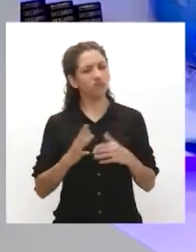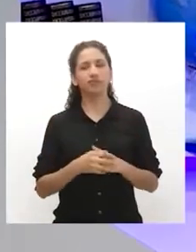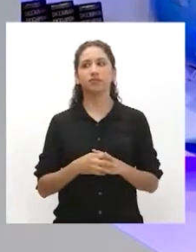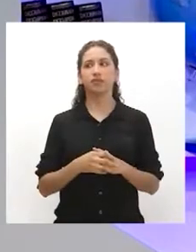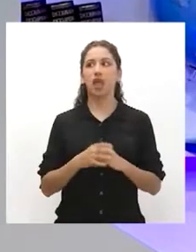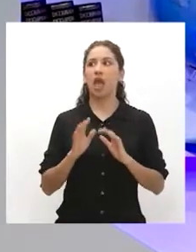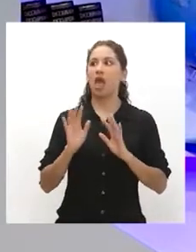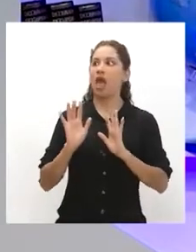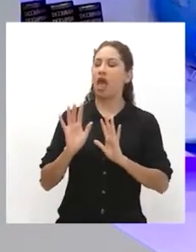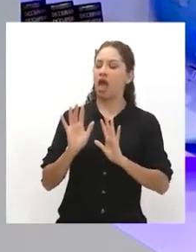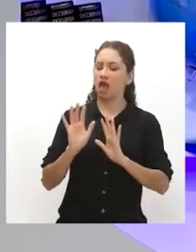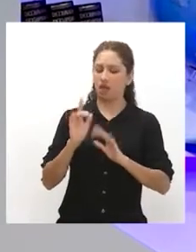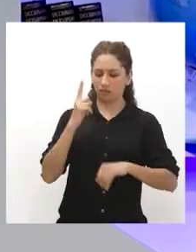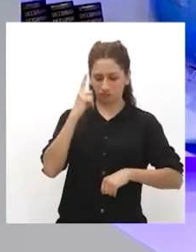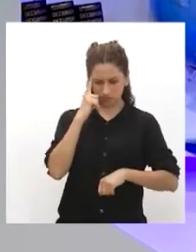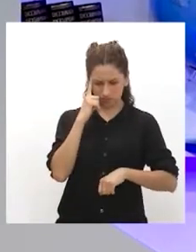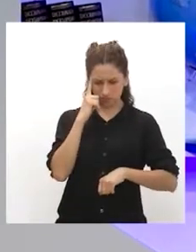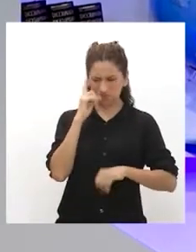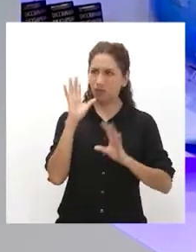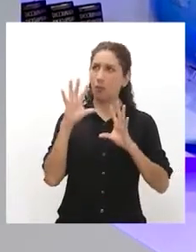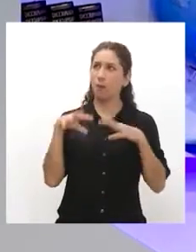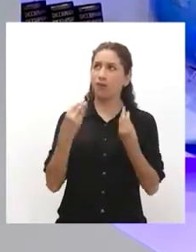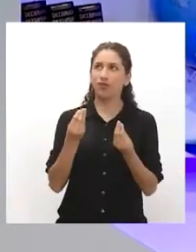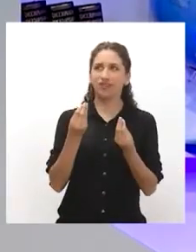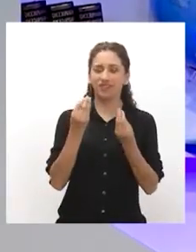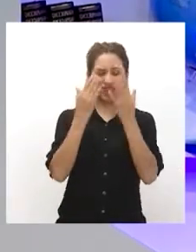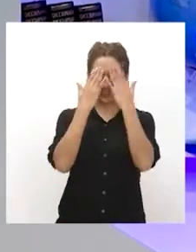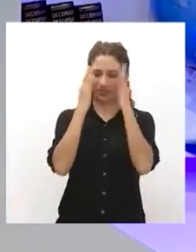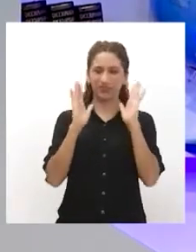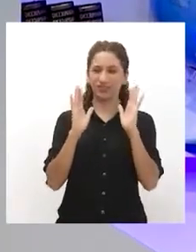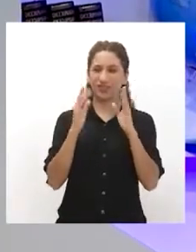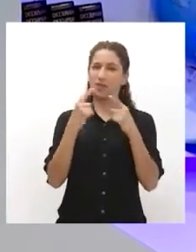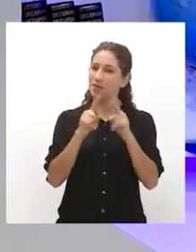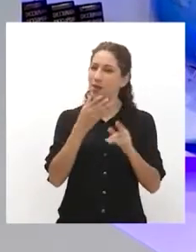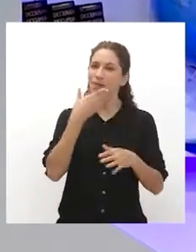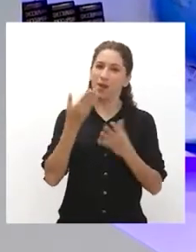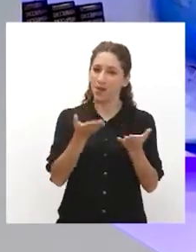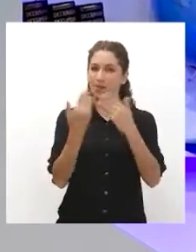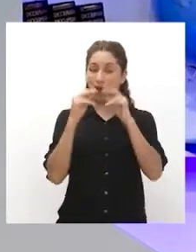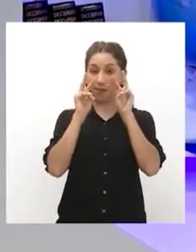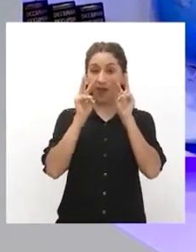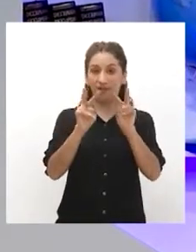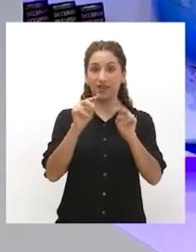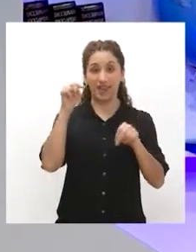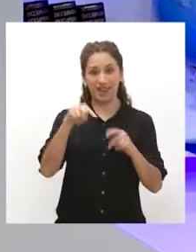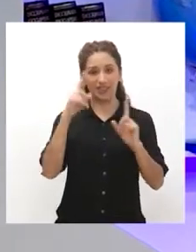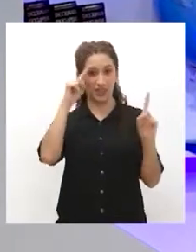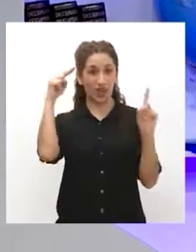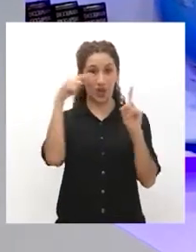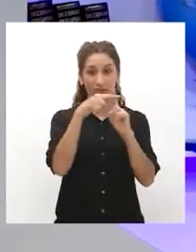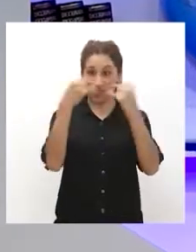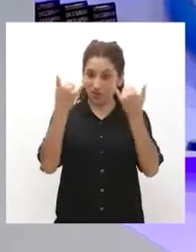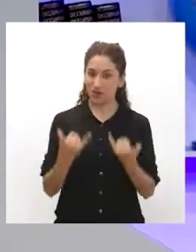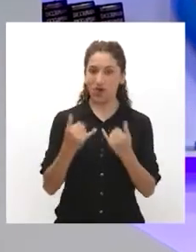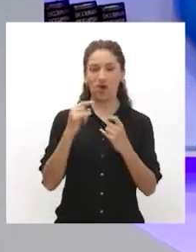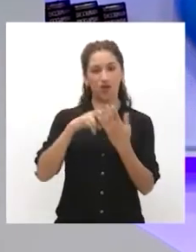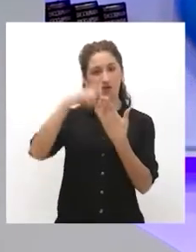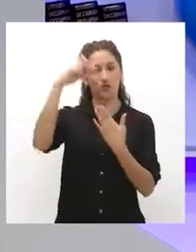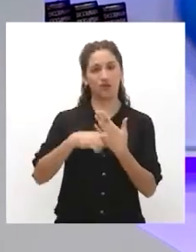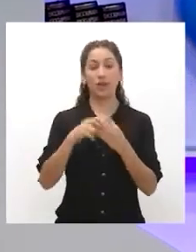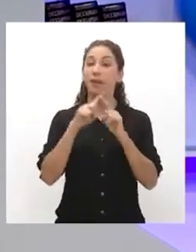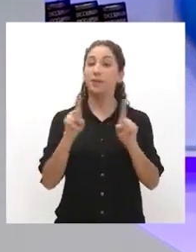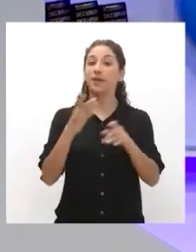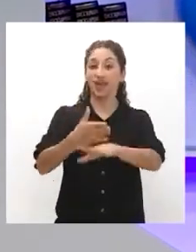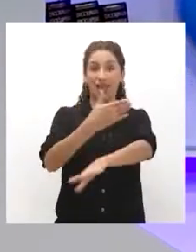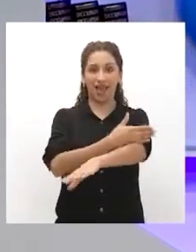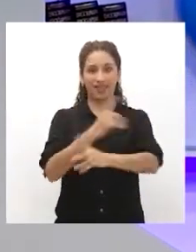Romina! Eso es por... Porque... No lo sé. Pero vamos a averiguarlo. Esta será la misión de nuestro programa de hoy.